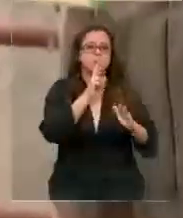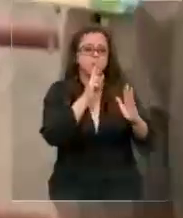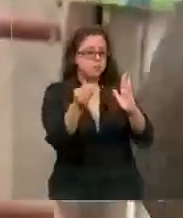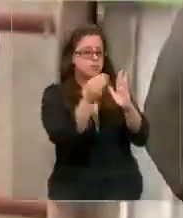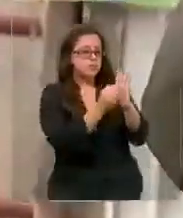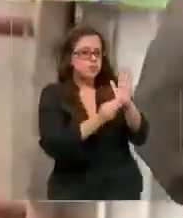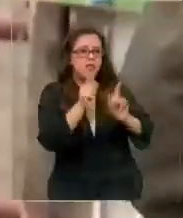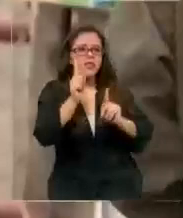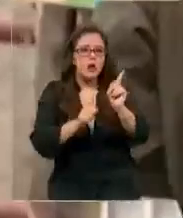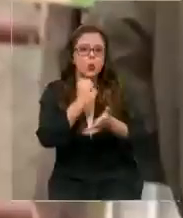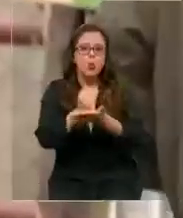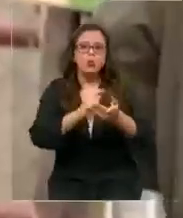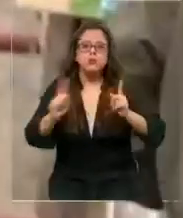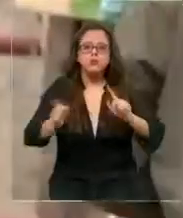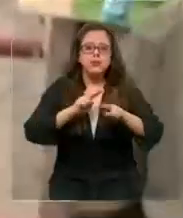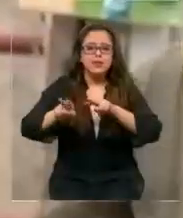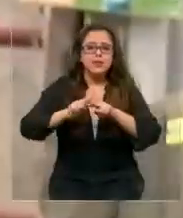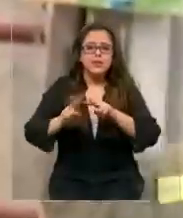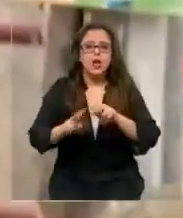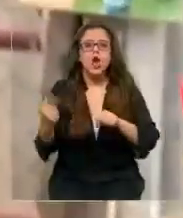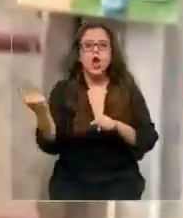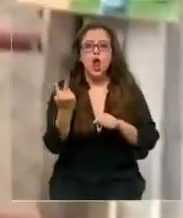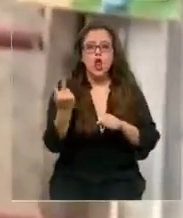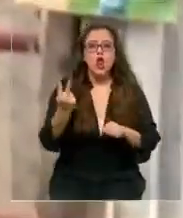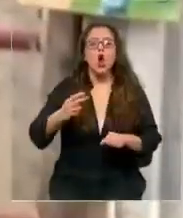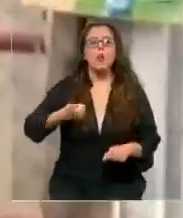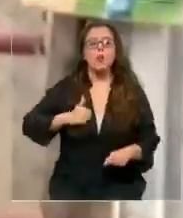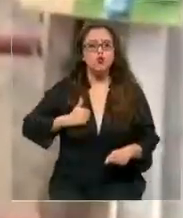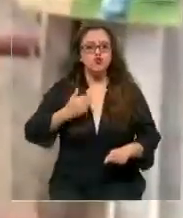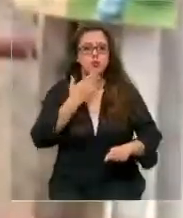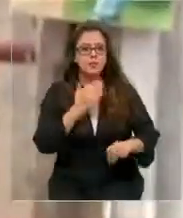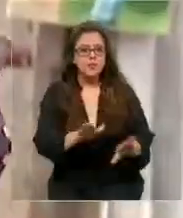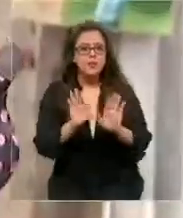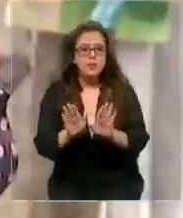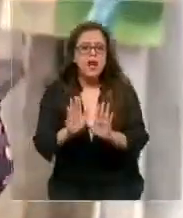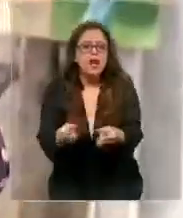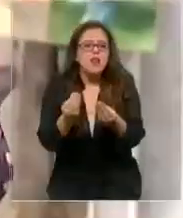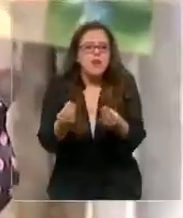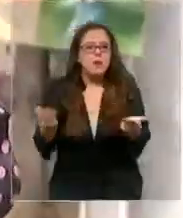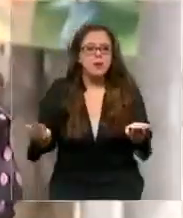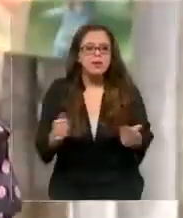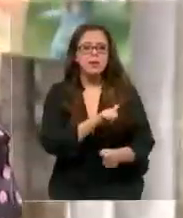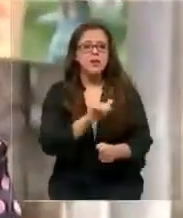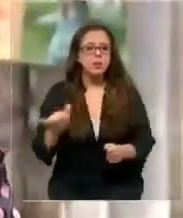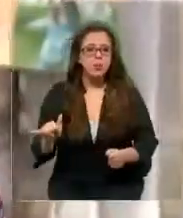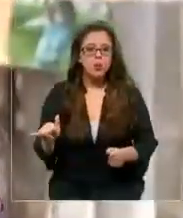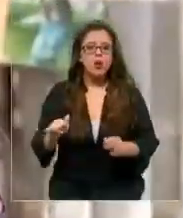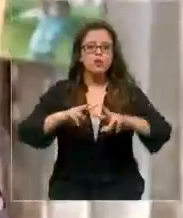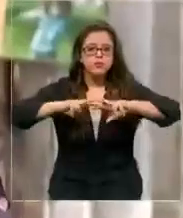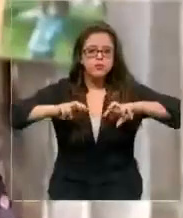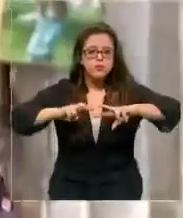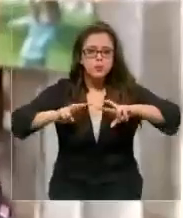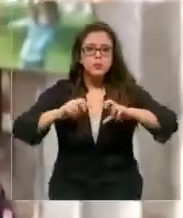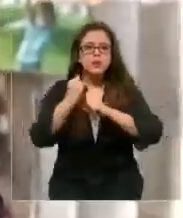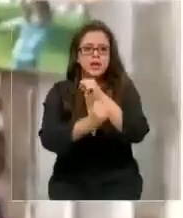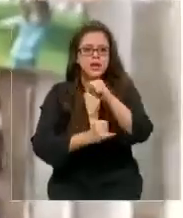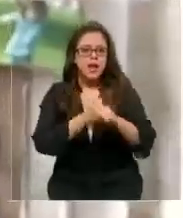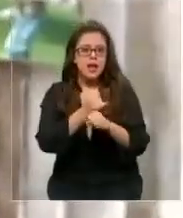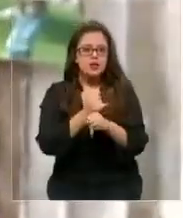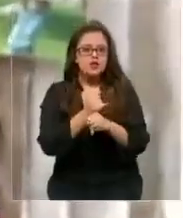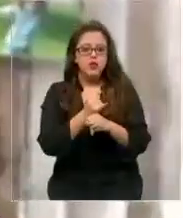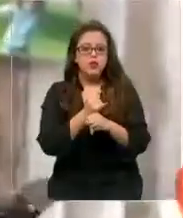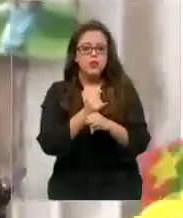resultados de algunas diligencias que están desarrollando ambas policías. Mientras tanto, también se está a la espera de qué es lo que va a ocurrir con este peritaje internacional.